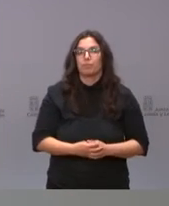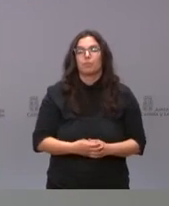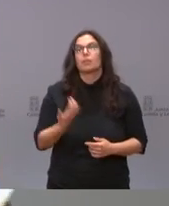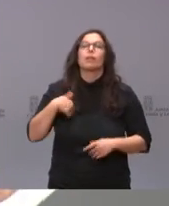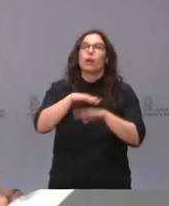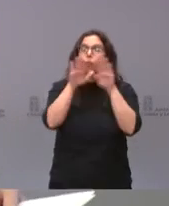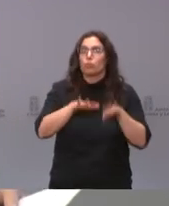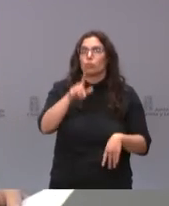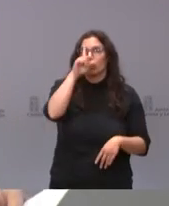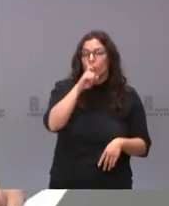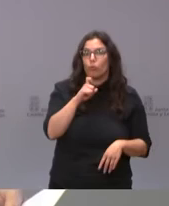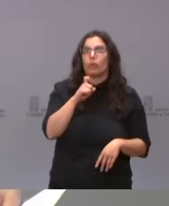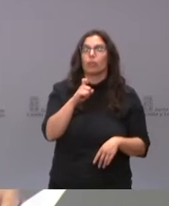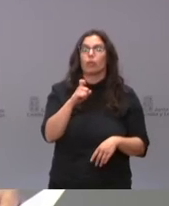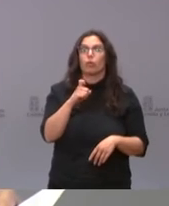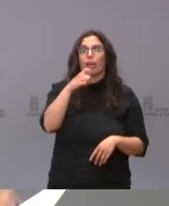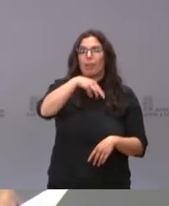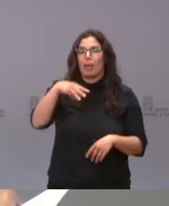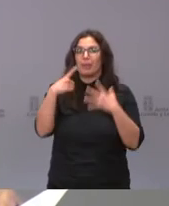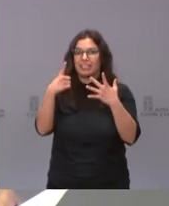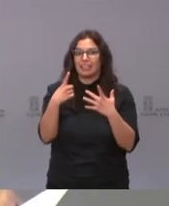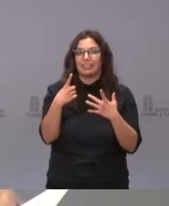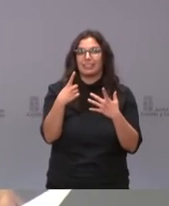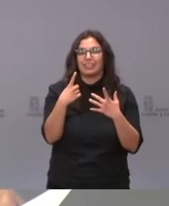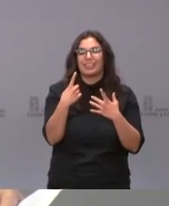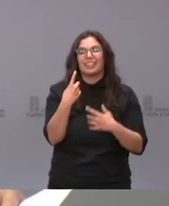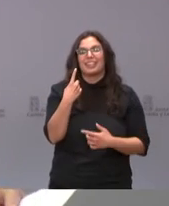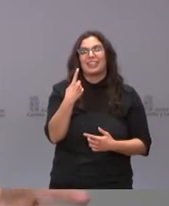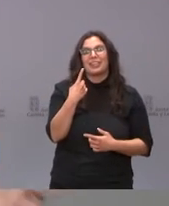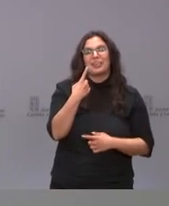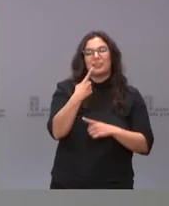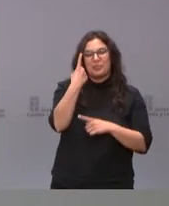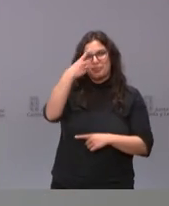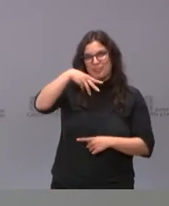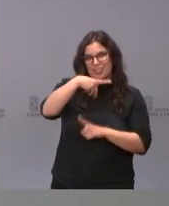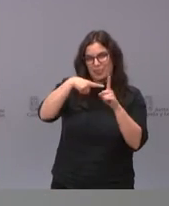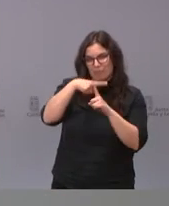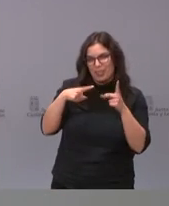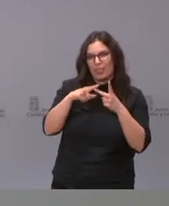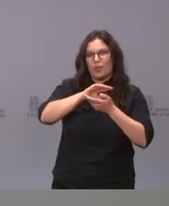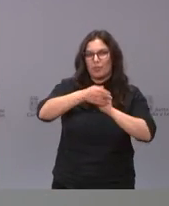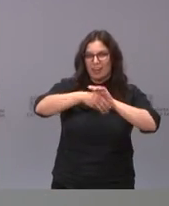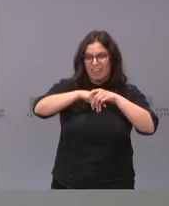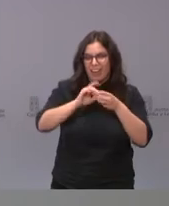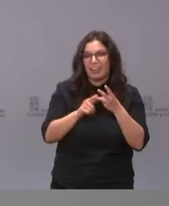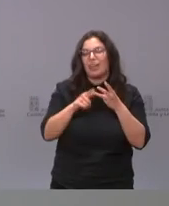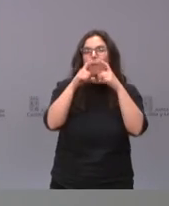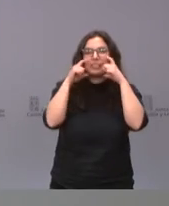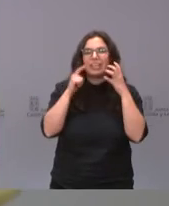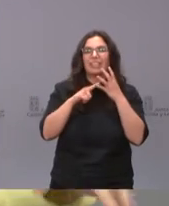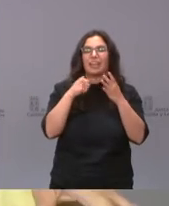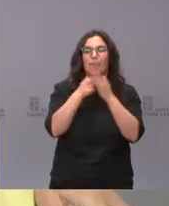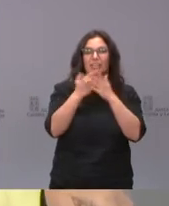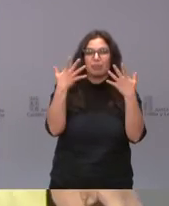recordarles la 6M metro y medio esta vez es metro y medio lavado de manos mascarilla máxima ventilación